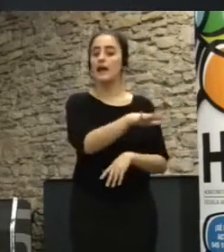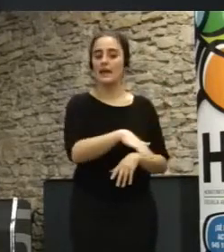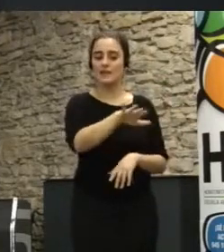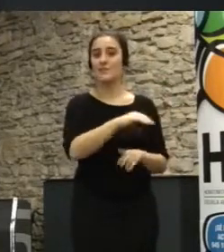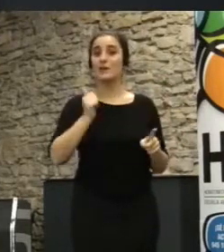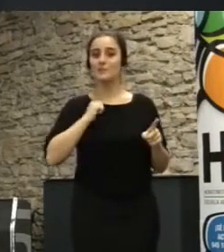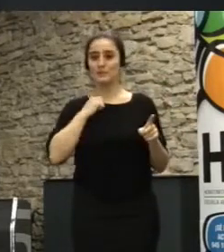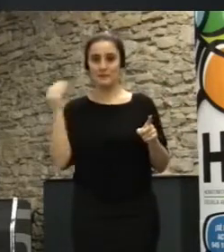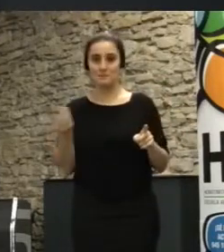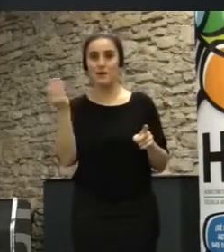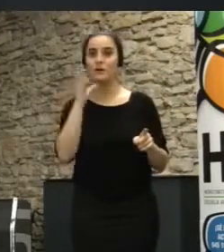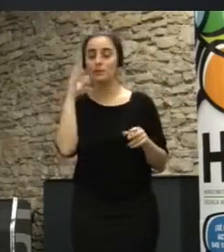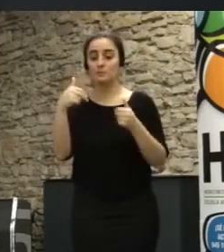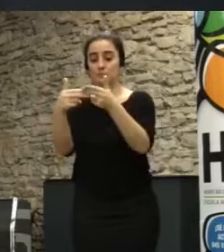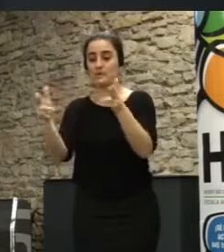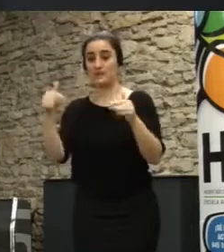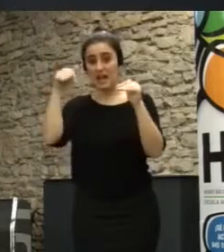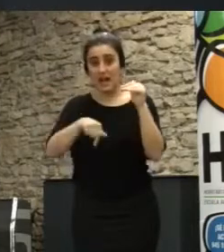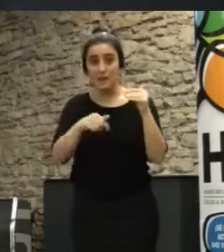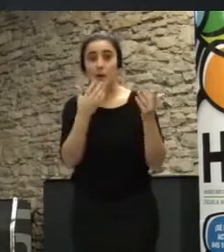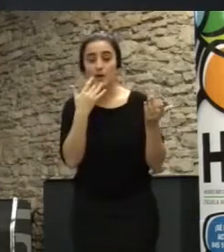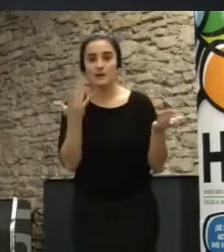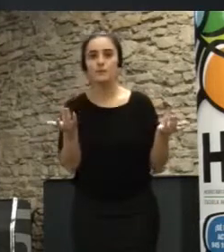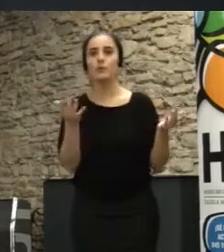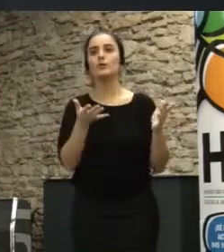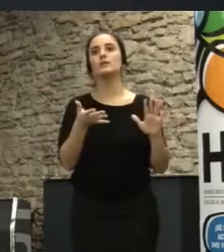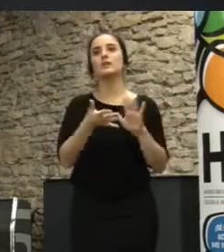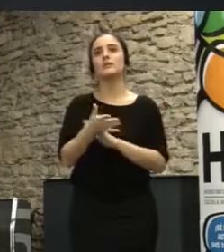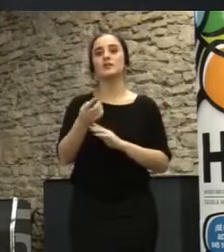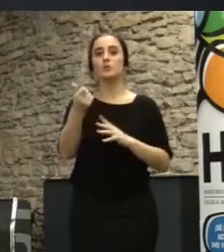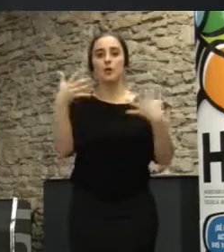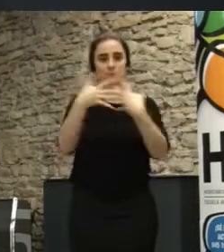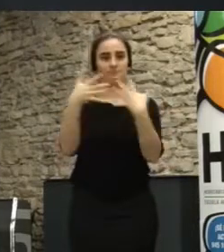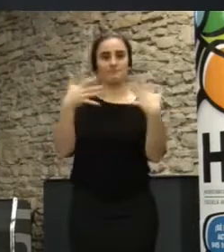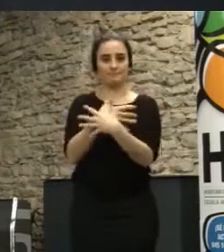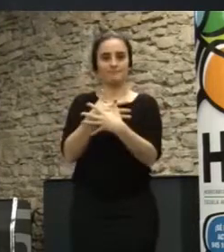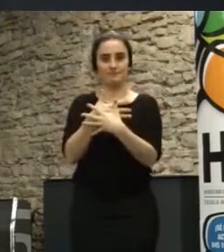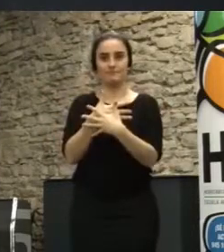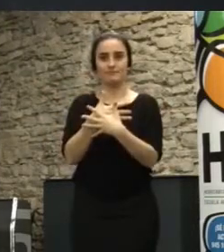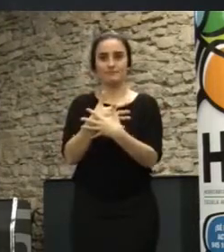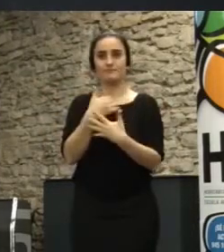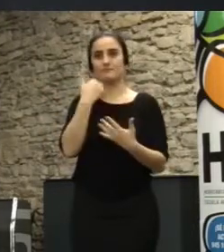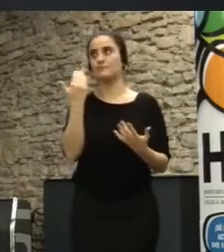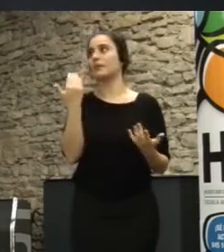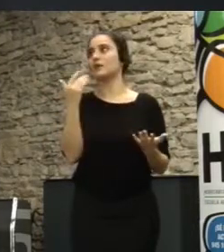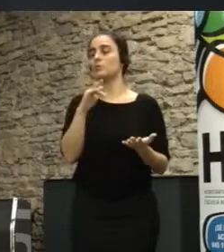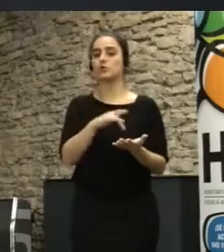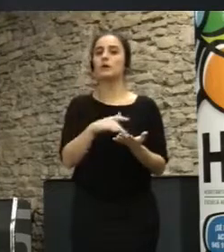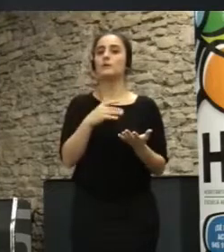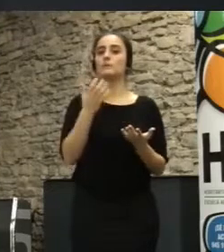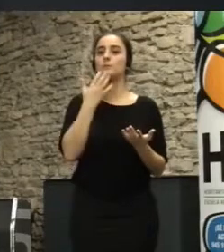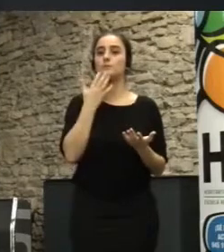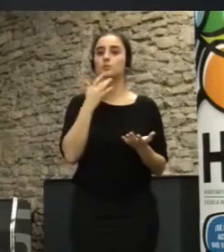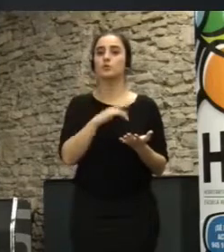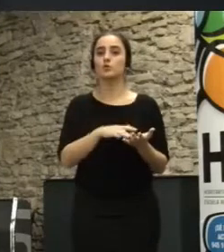el espacio la piscina va a por abajo y entonces va a ser como un híbrido una mezcla entre lo que lo que